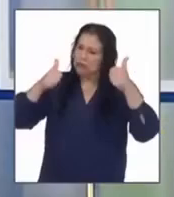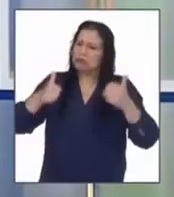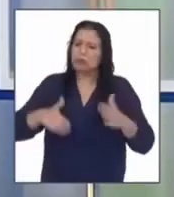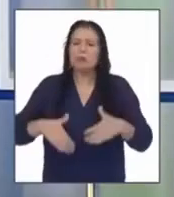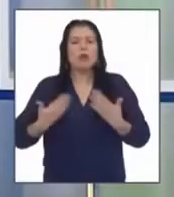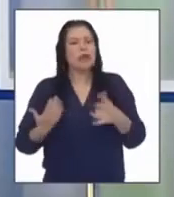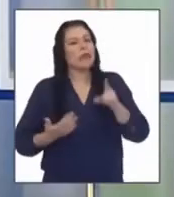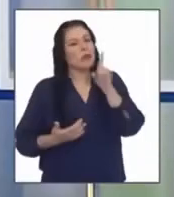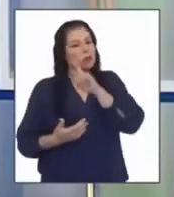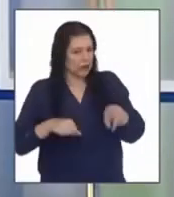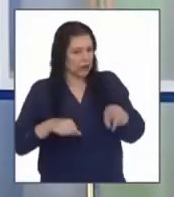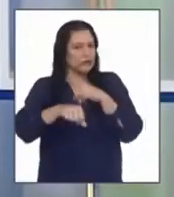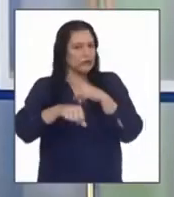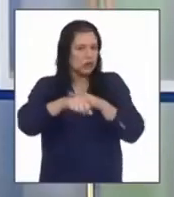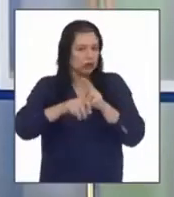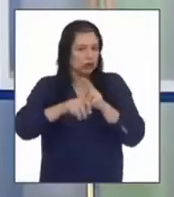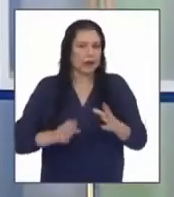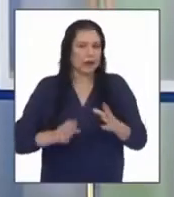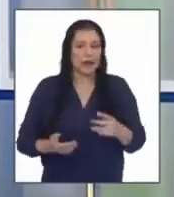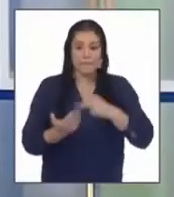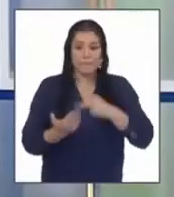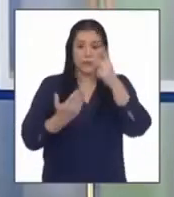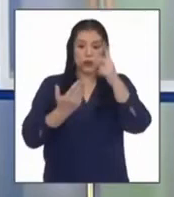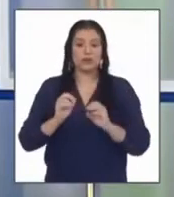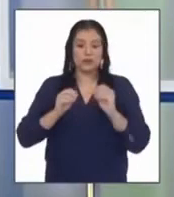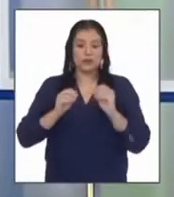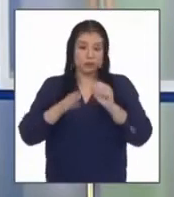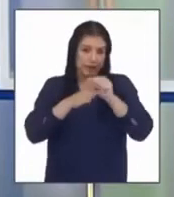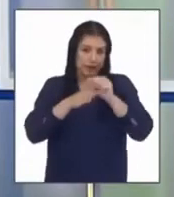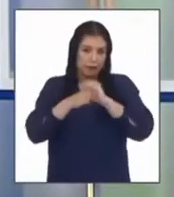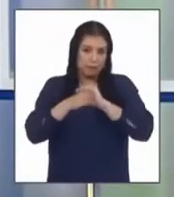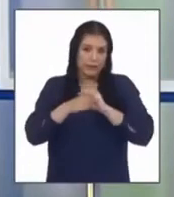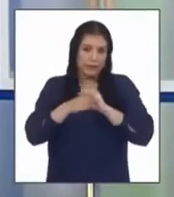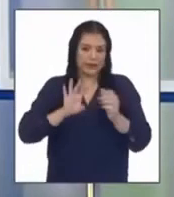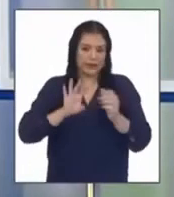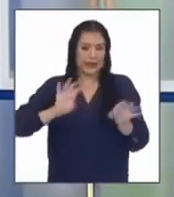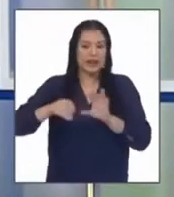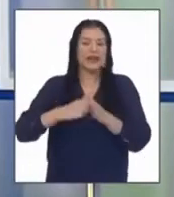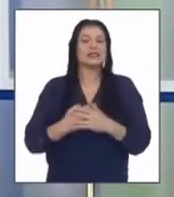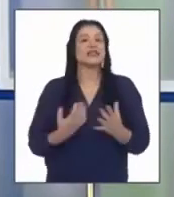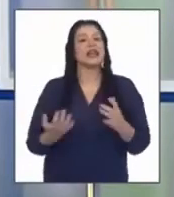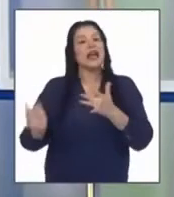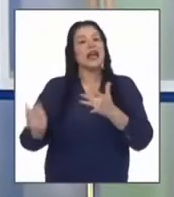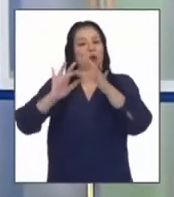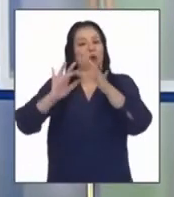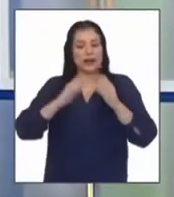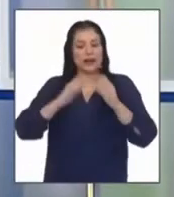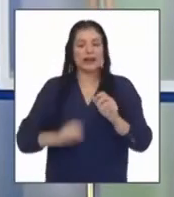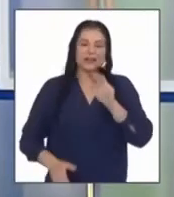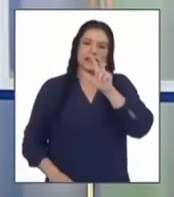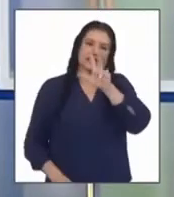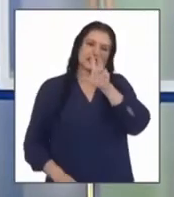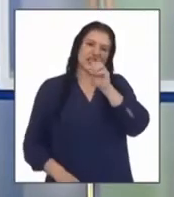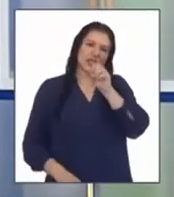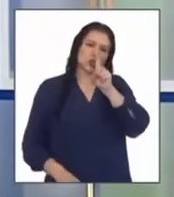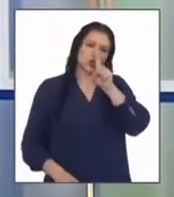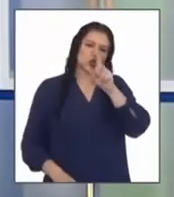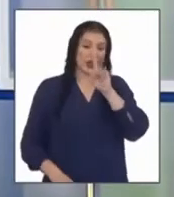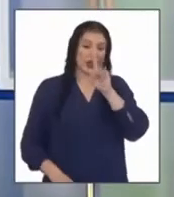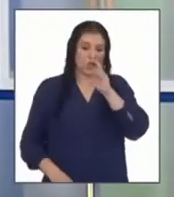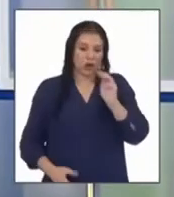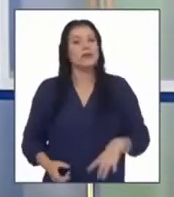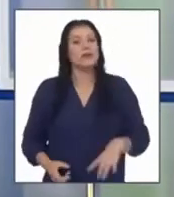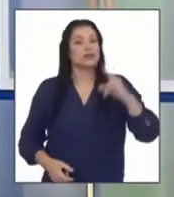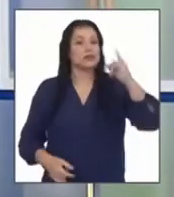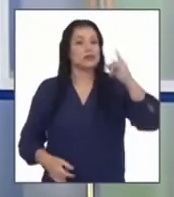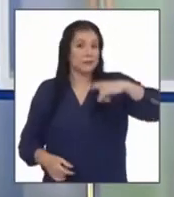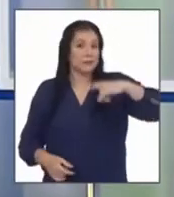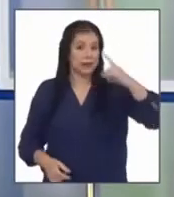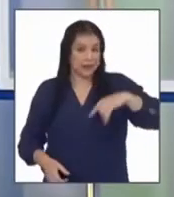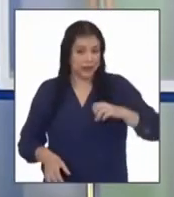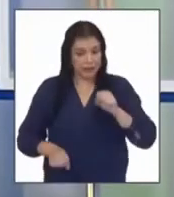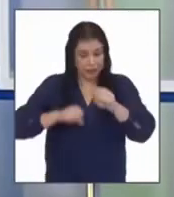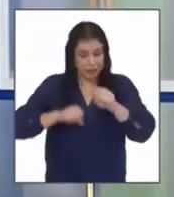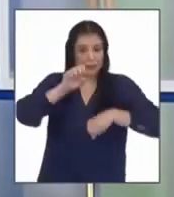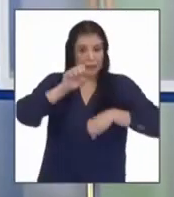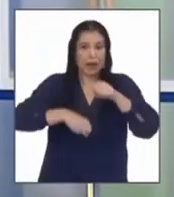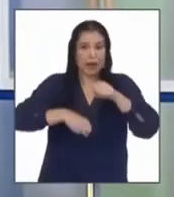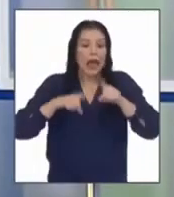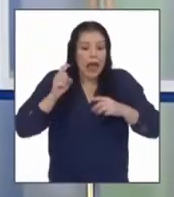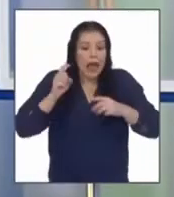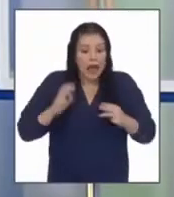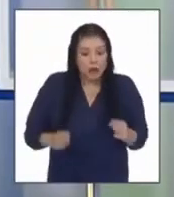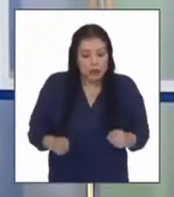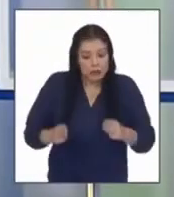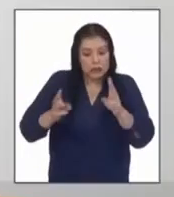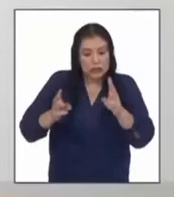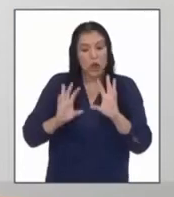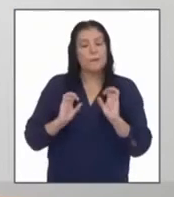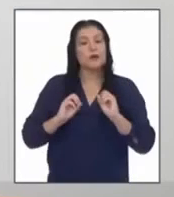su uso el proyecto se consolidará al construir la red de 301 kilómetros de ciclovías temporales de emergencia hay ciclovías con la